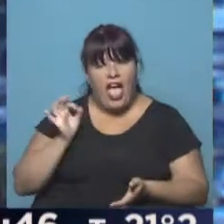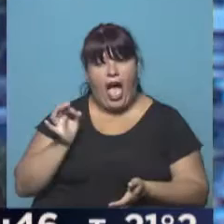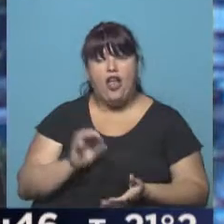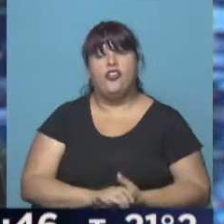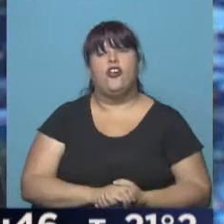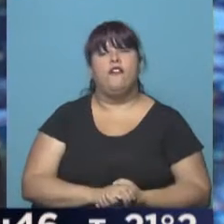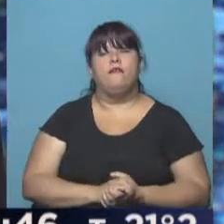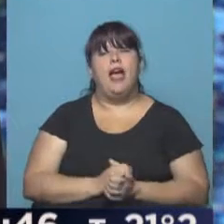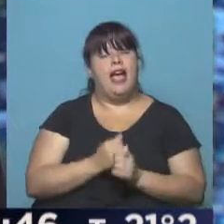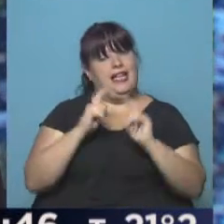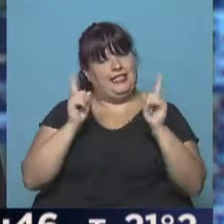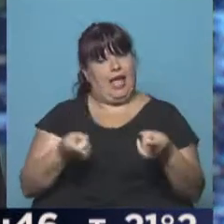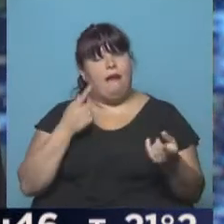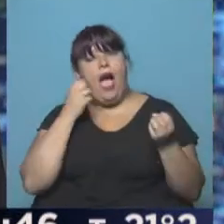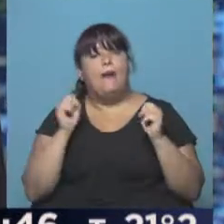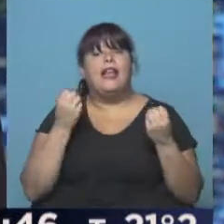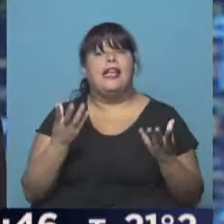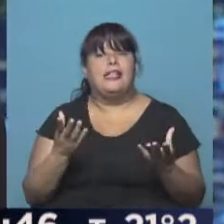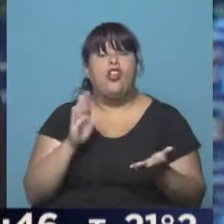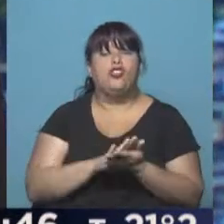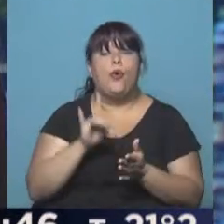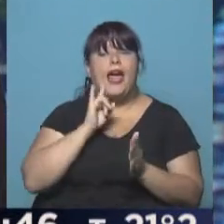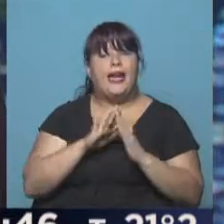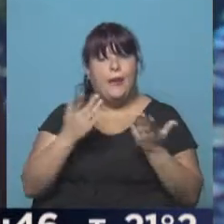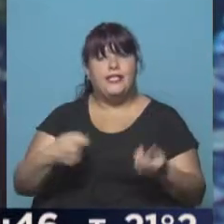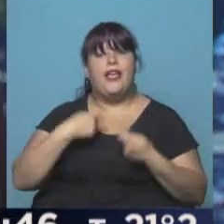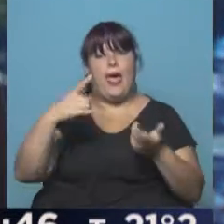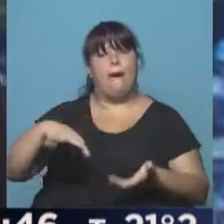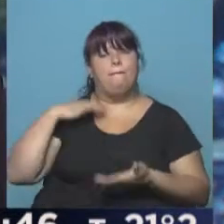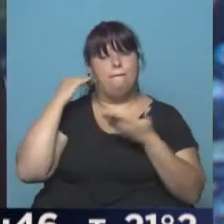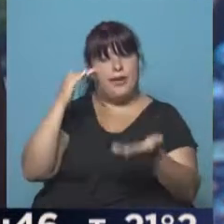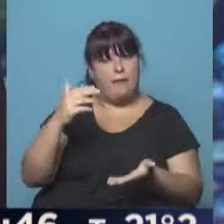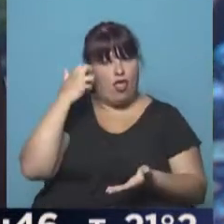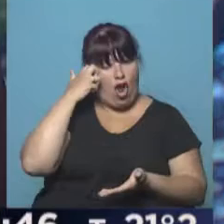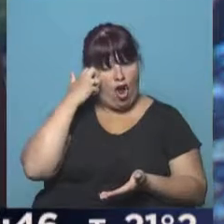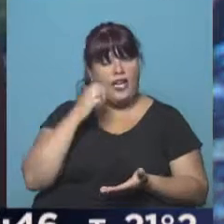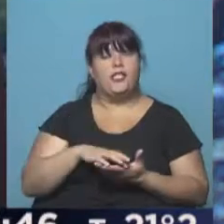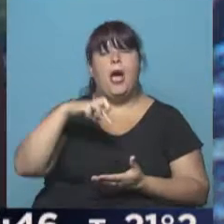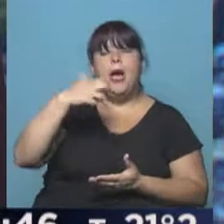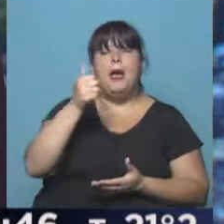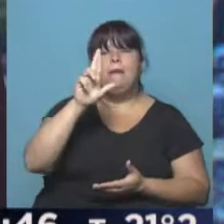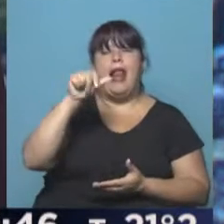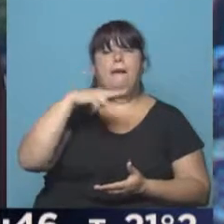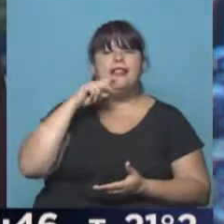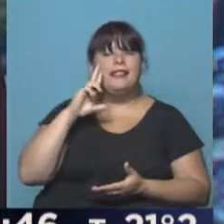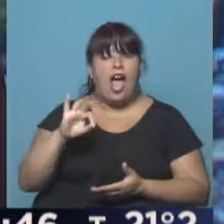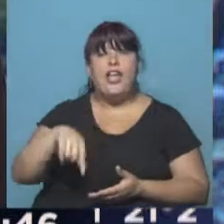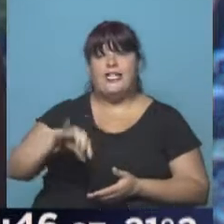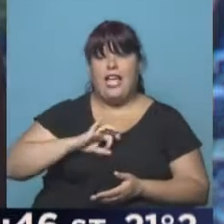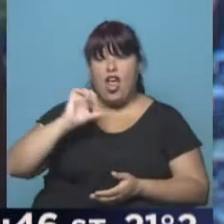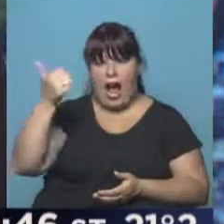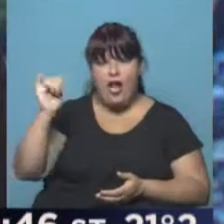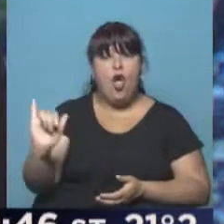también hay muchas expectativas porque la revista entrega los premios, los premios parlamentarios y este año han ganado